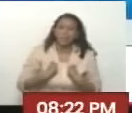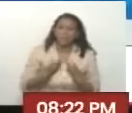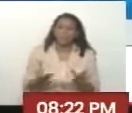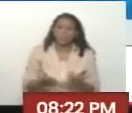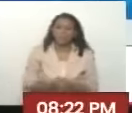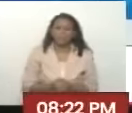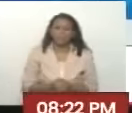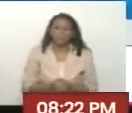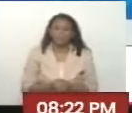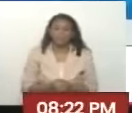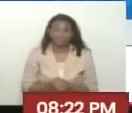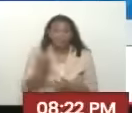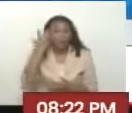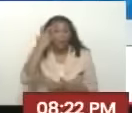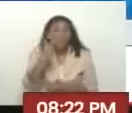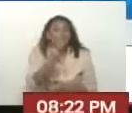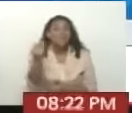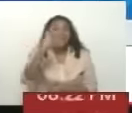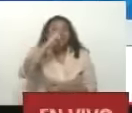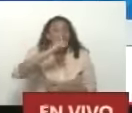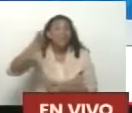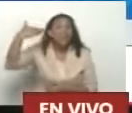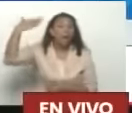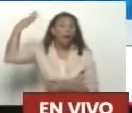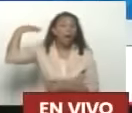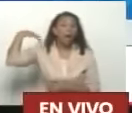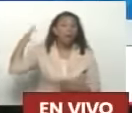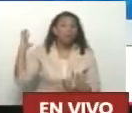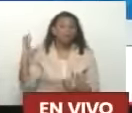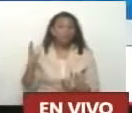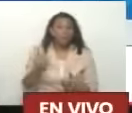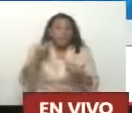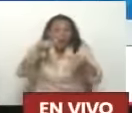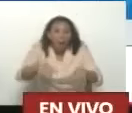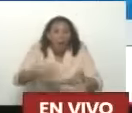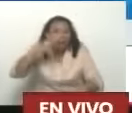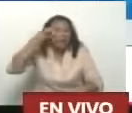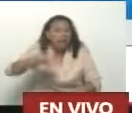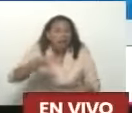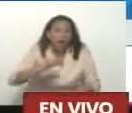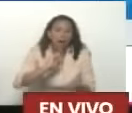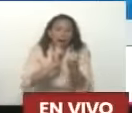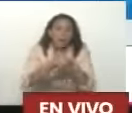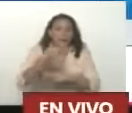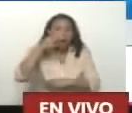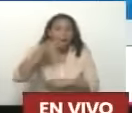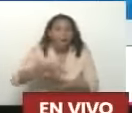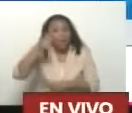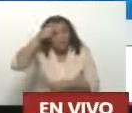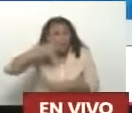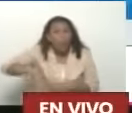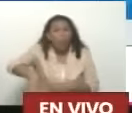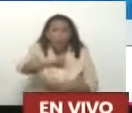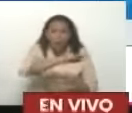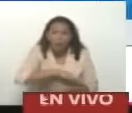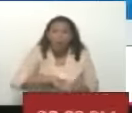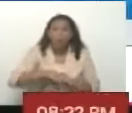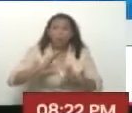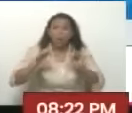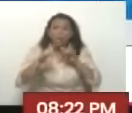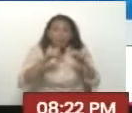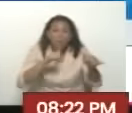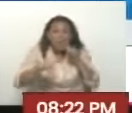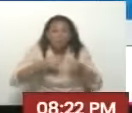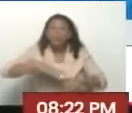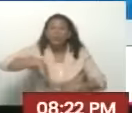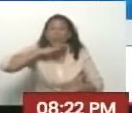Estos son 20 años Adelantados En su tiempo histórico Es decir El pueblo Debe contar Con canales De información